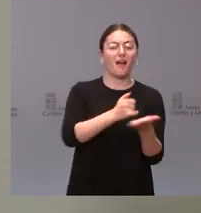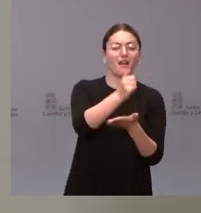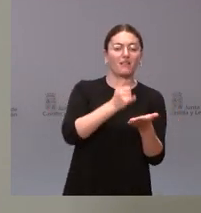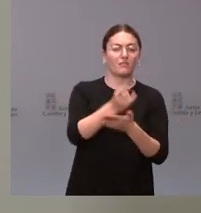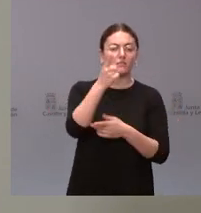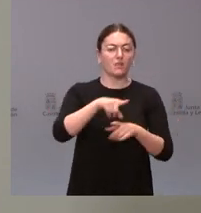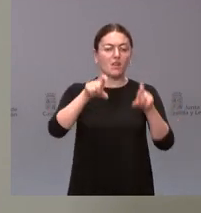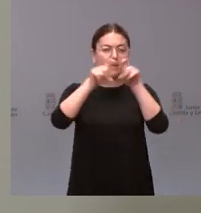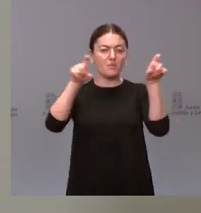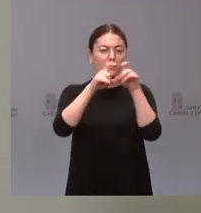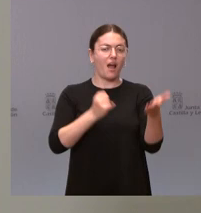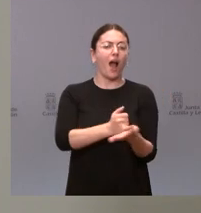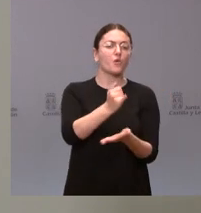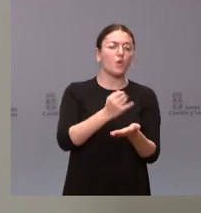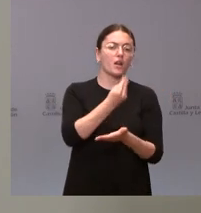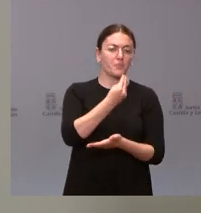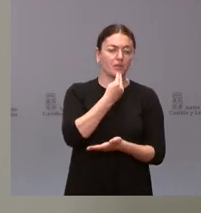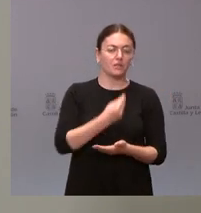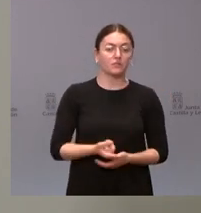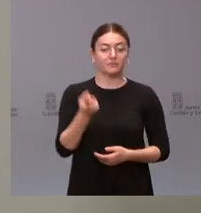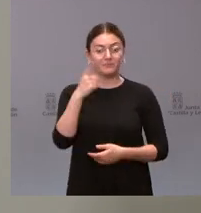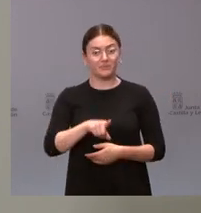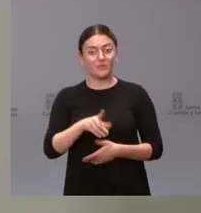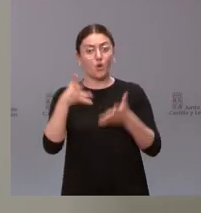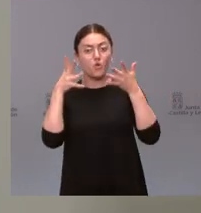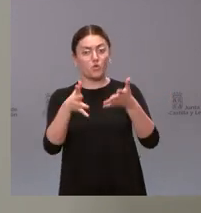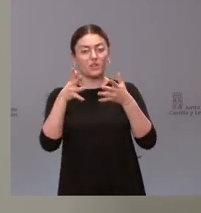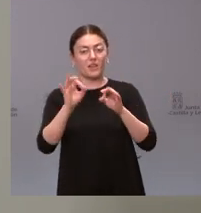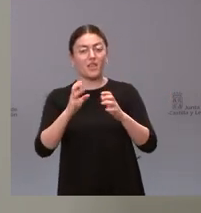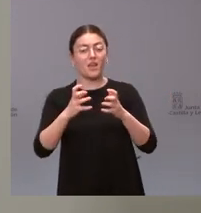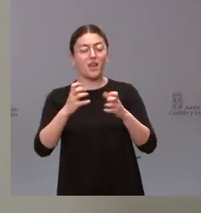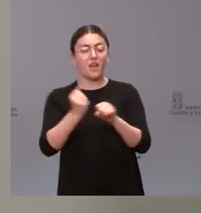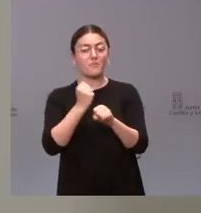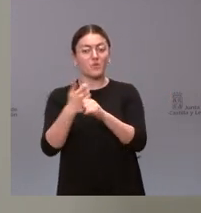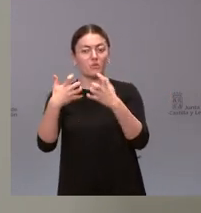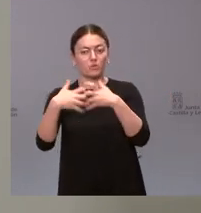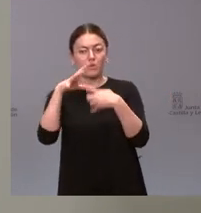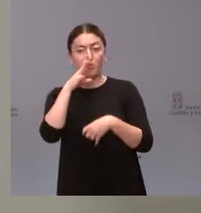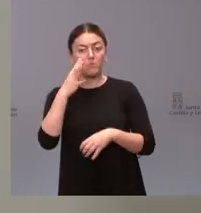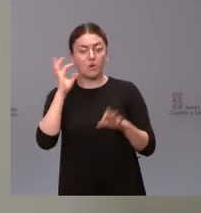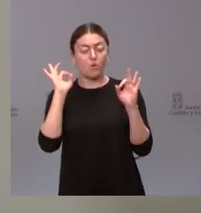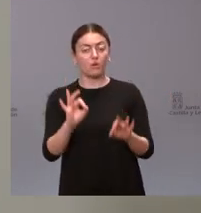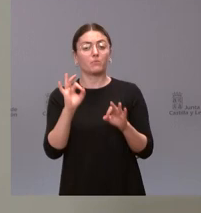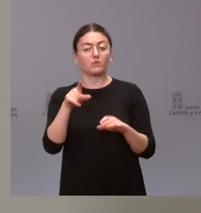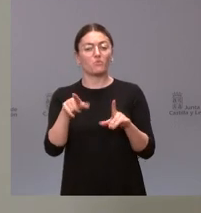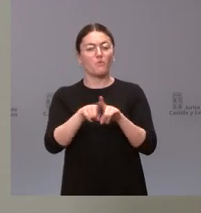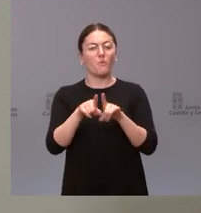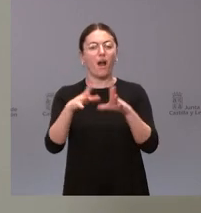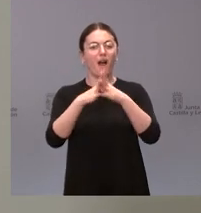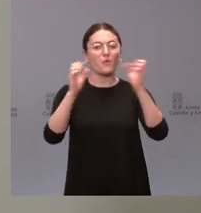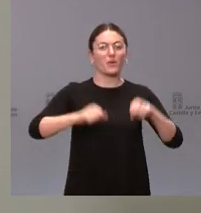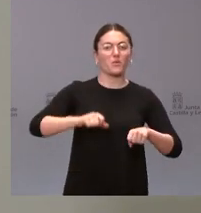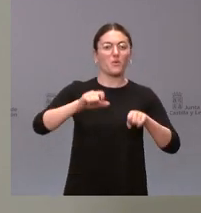agroalimentarias la Consejería de Empleo e Industria porque estamos hablando lógicamente un acuerdo entre empresa